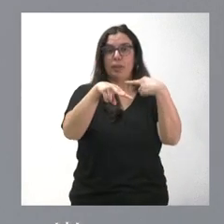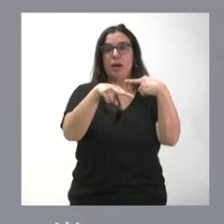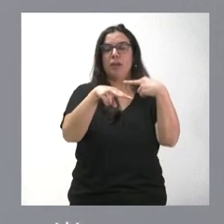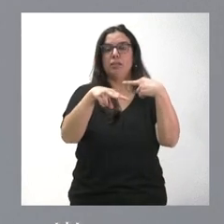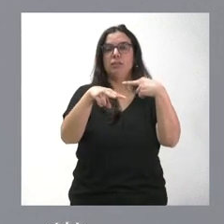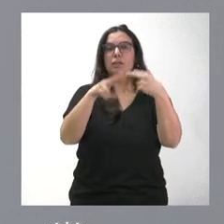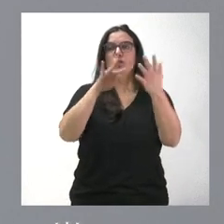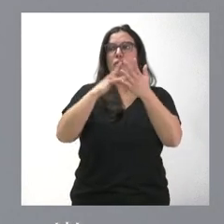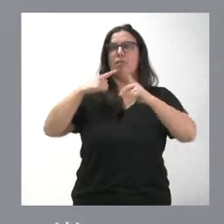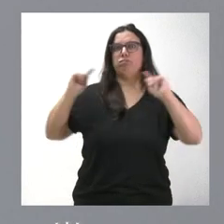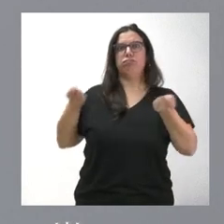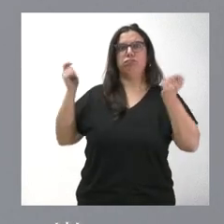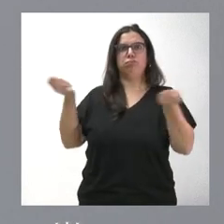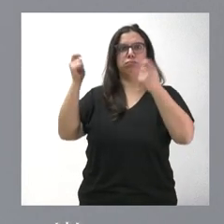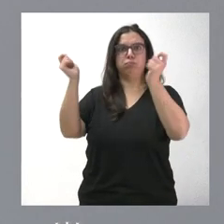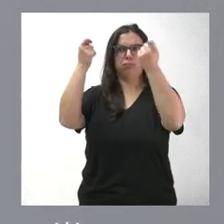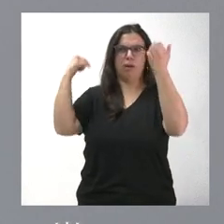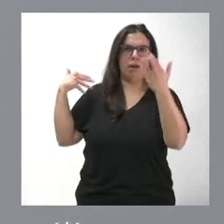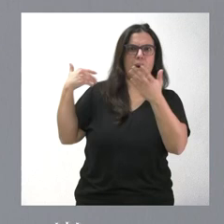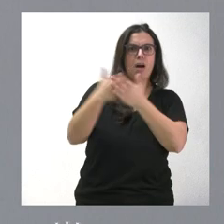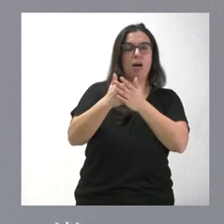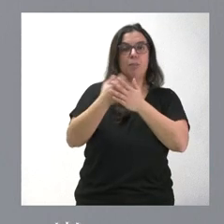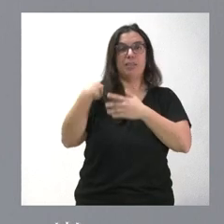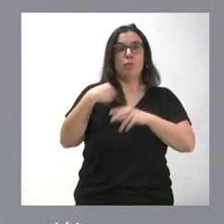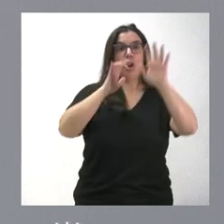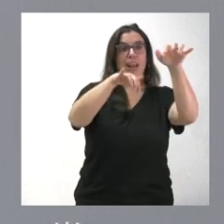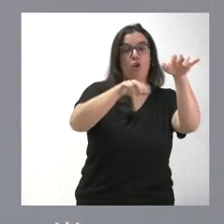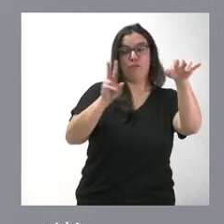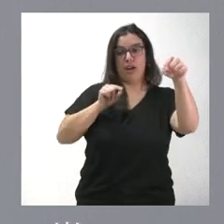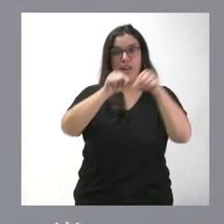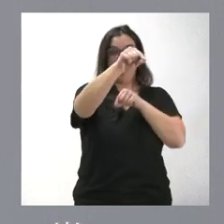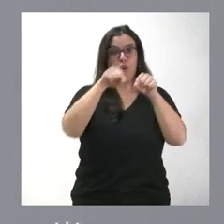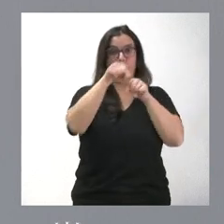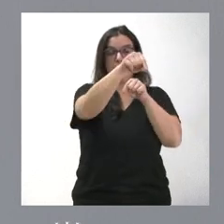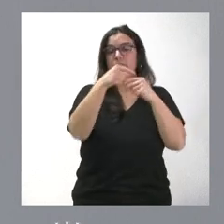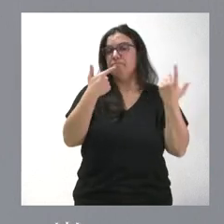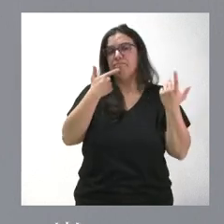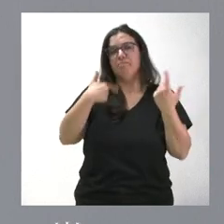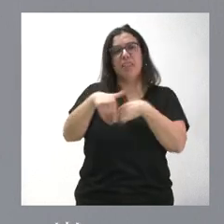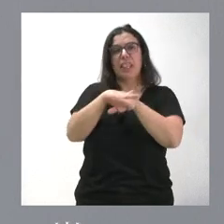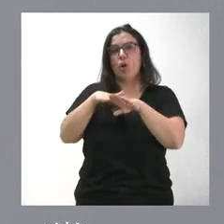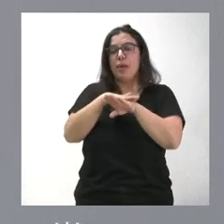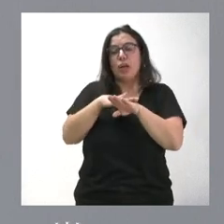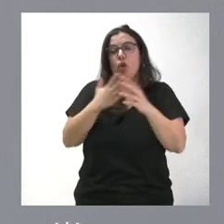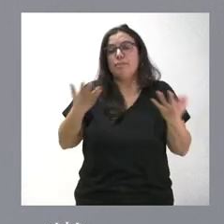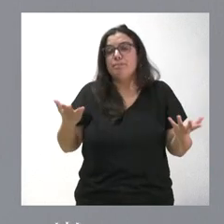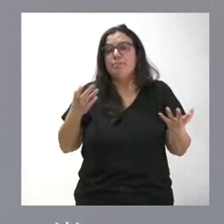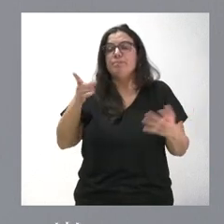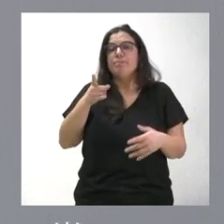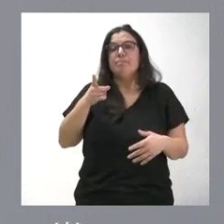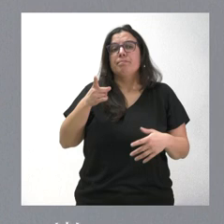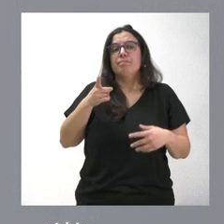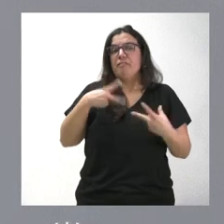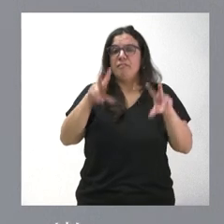anunciando desde hace tanto tiempo, que es la autovía de León-Valladolid, pues se nos anuncia por parte del Gobierno que su intención es no